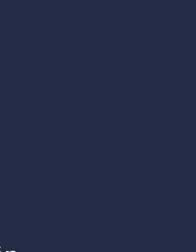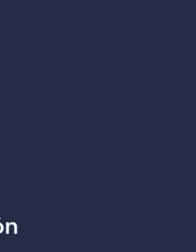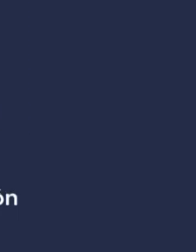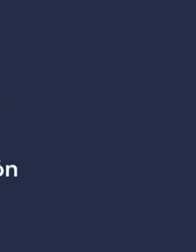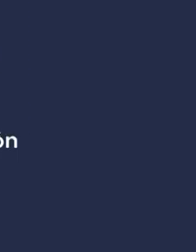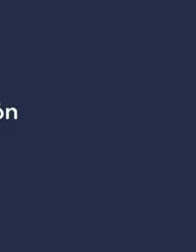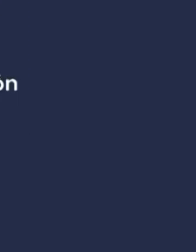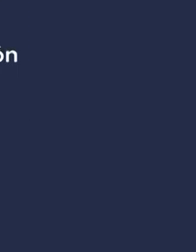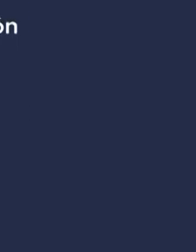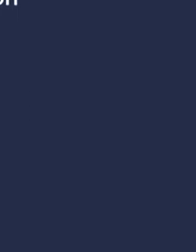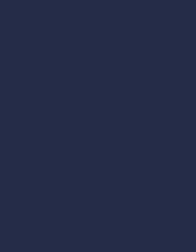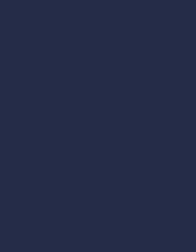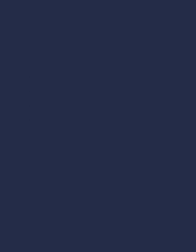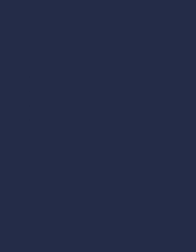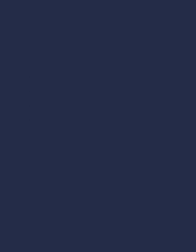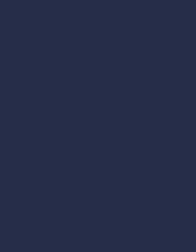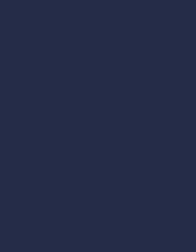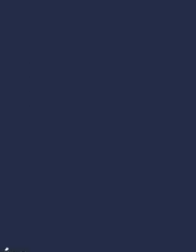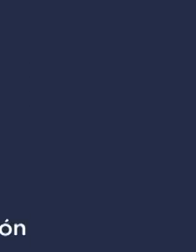Adiós.